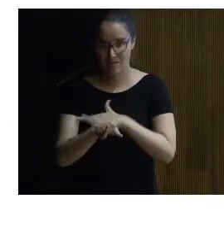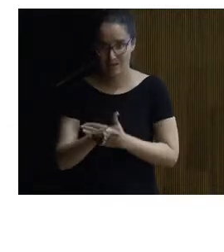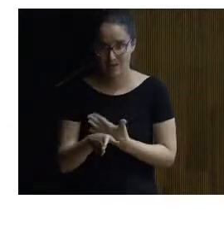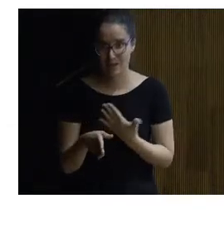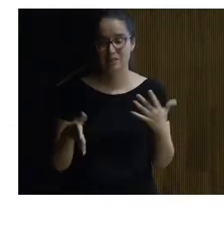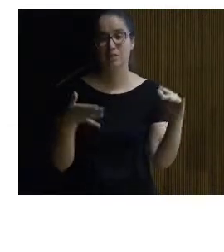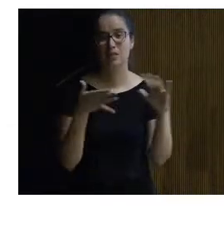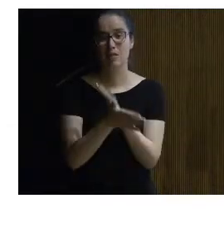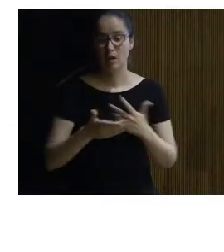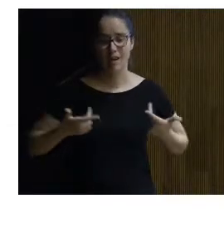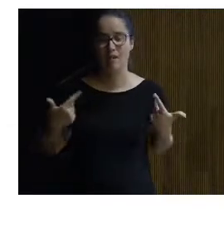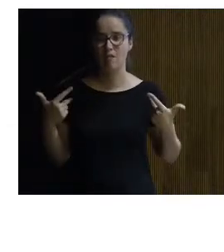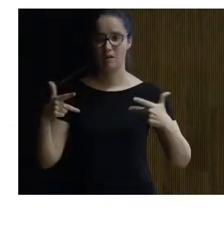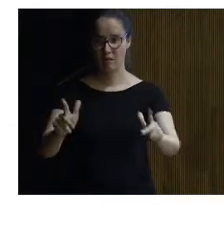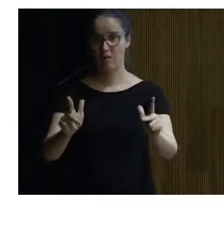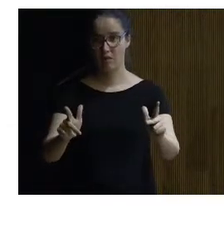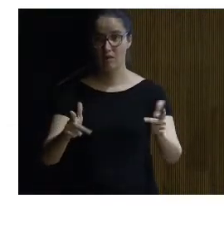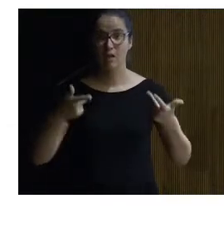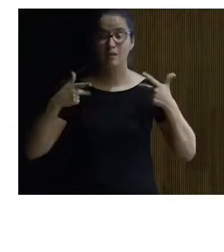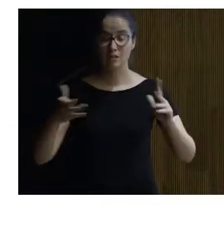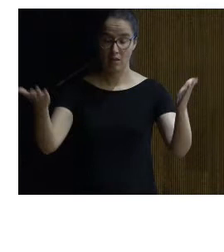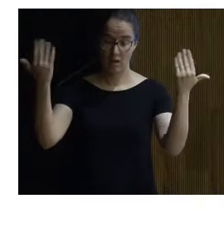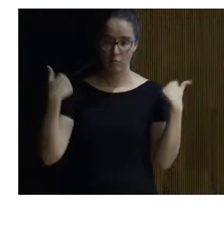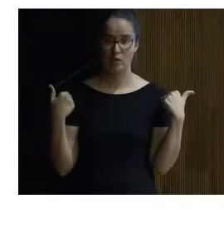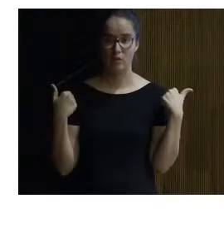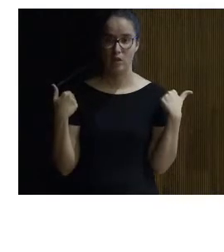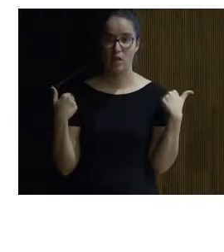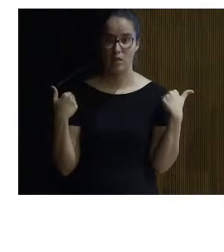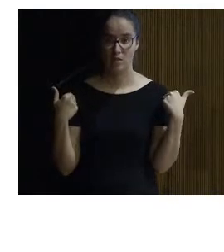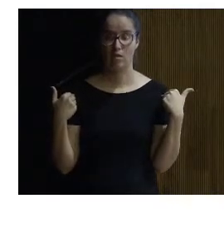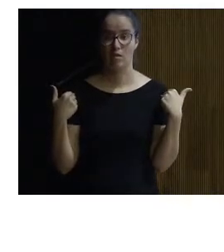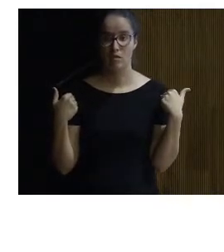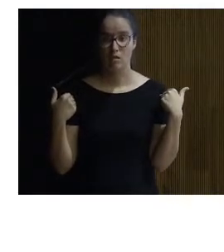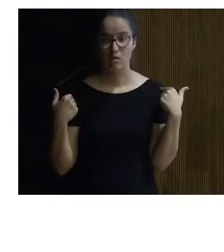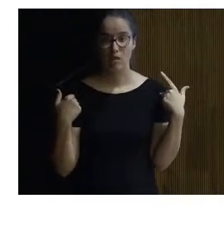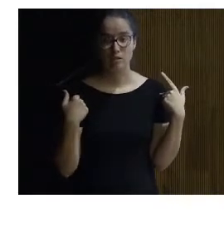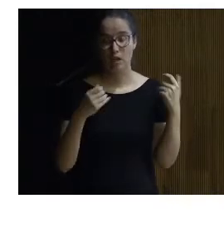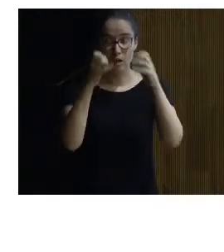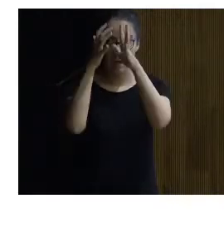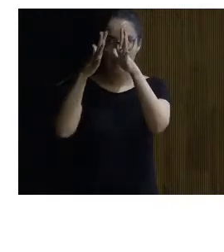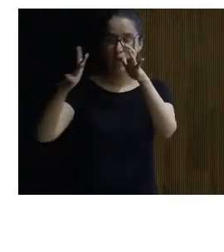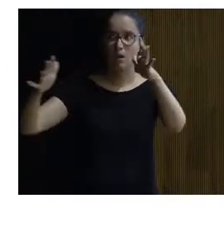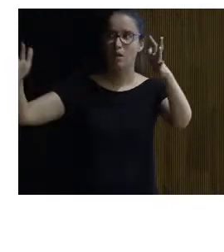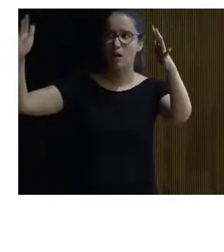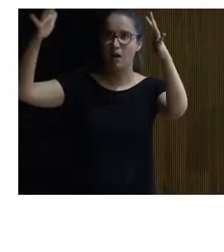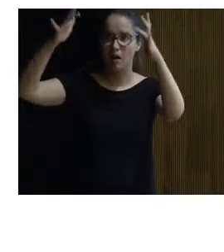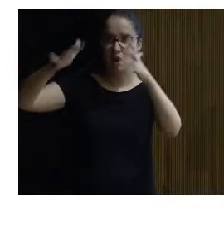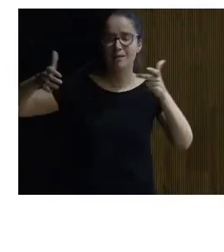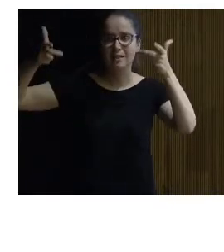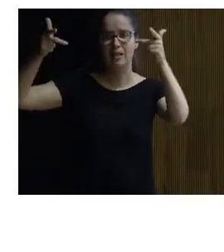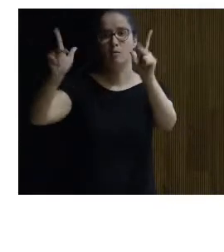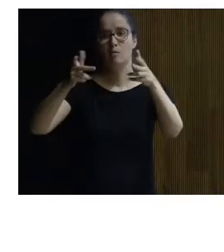enfrentarnos con libertad enfrentarnos con responsabilidad dejar volar a la imaginación porque siempre